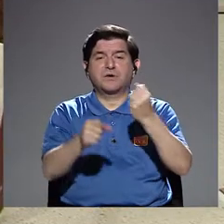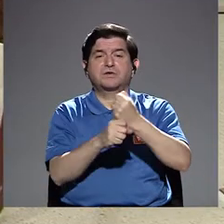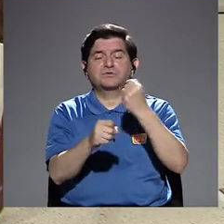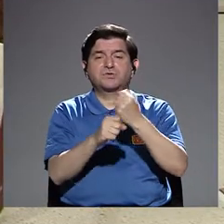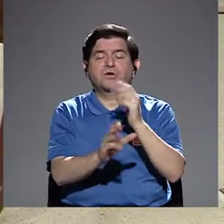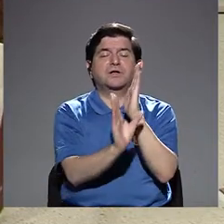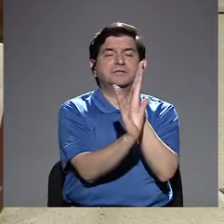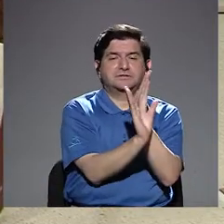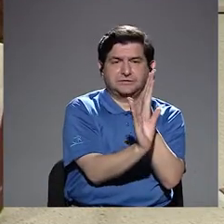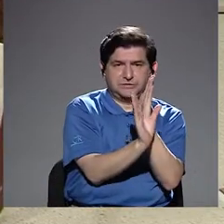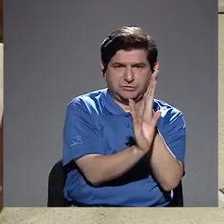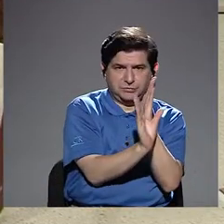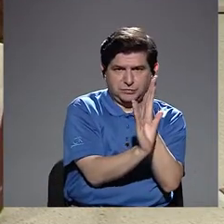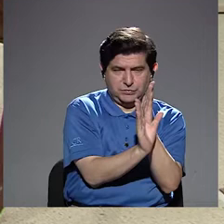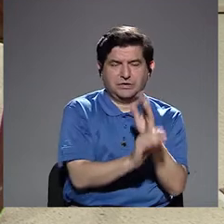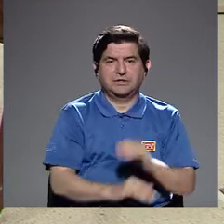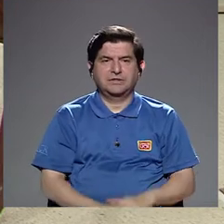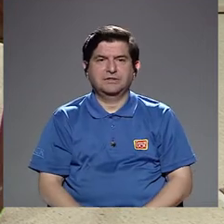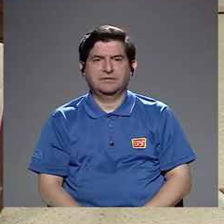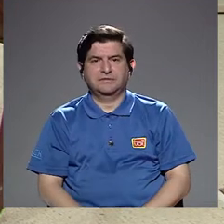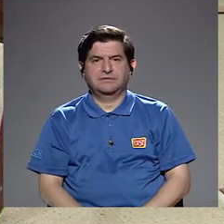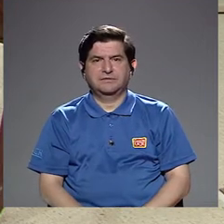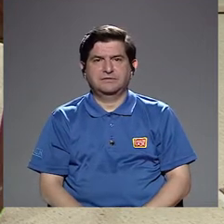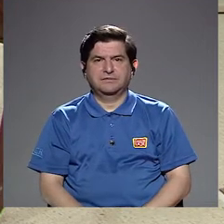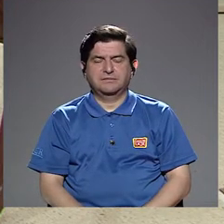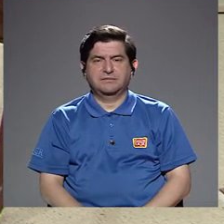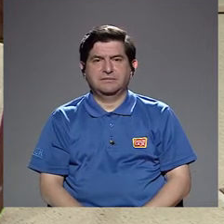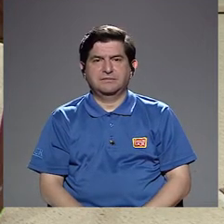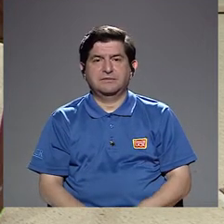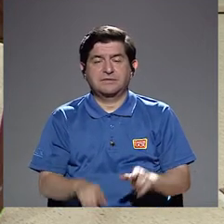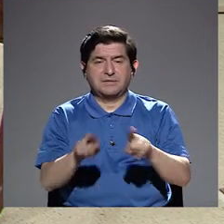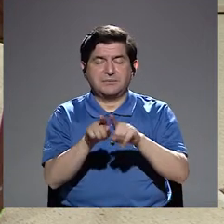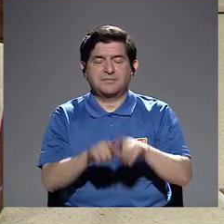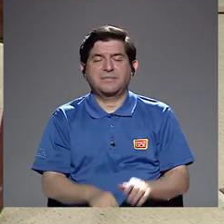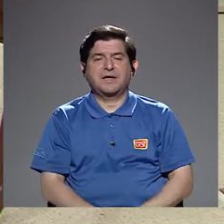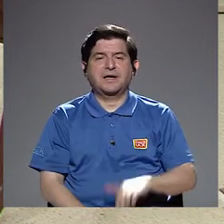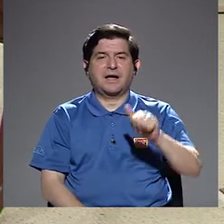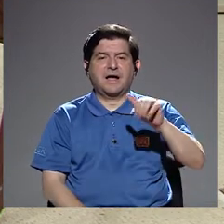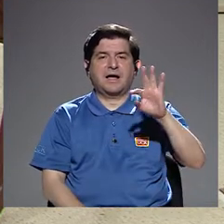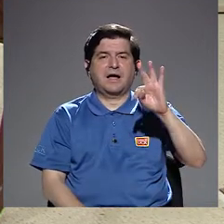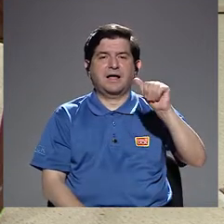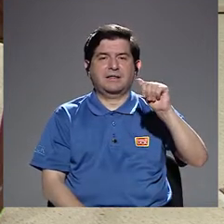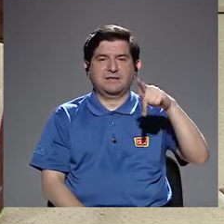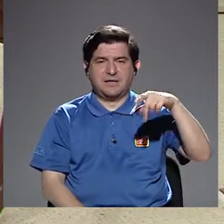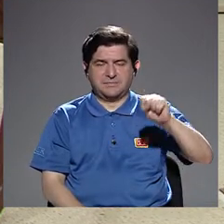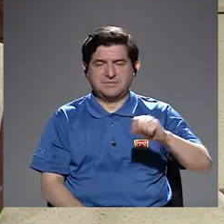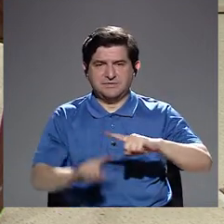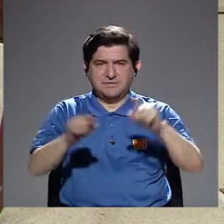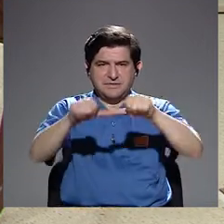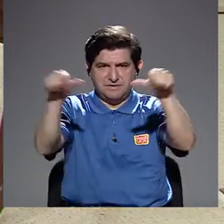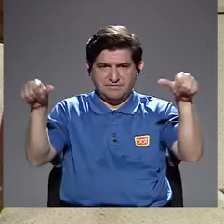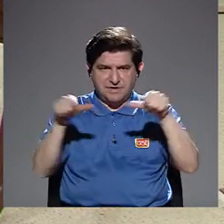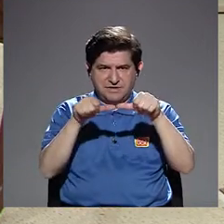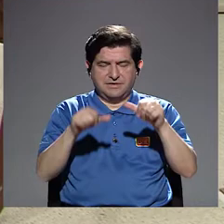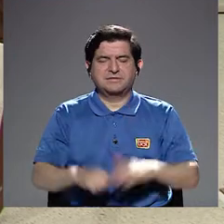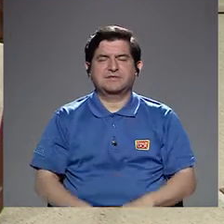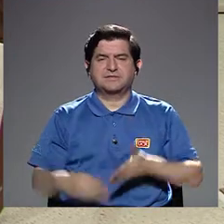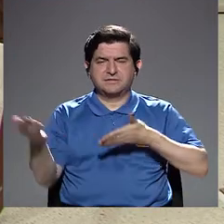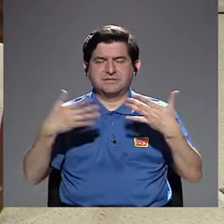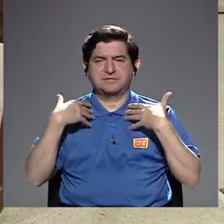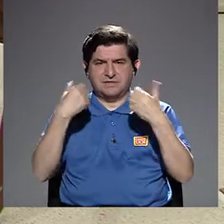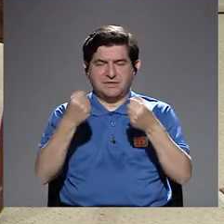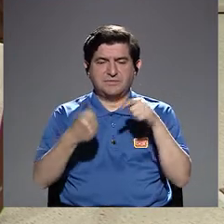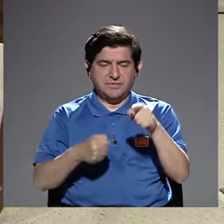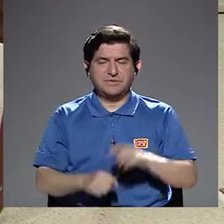trabajan en psicología, en los ATAPs, en diferentes áreas de los servicios de salud, en